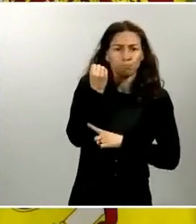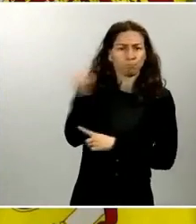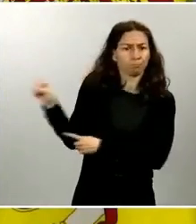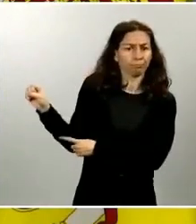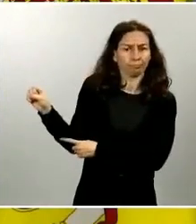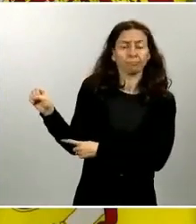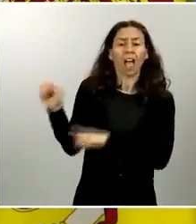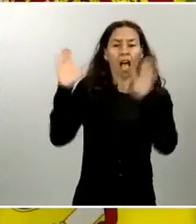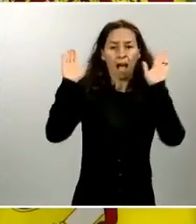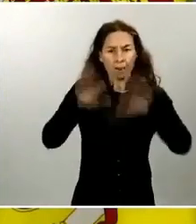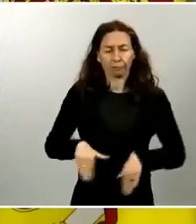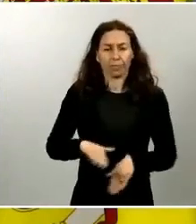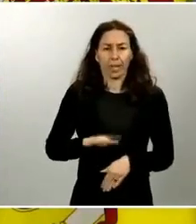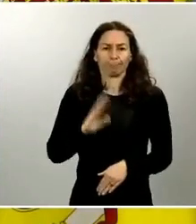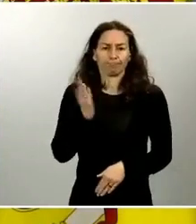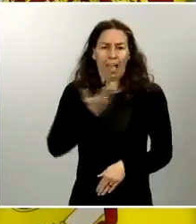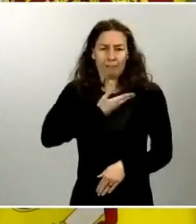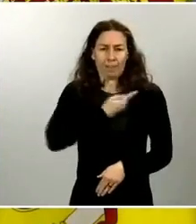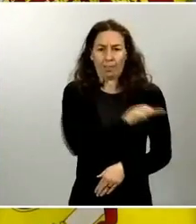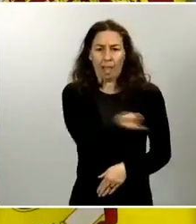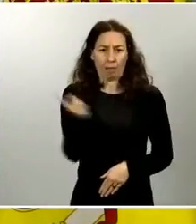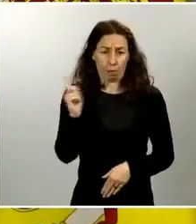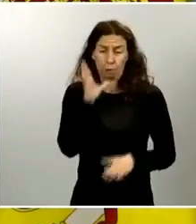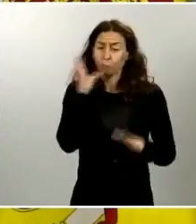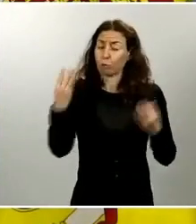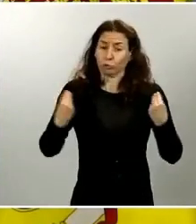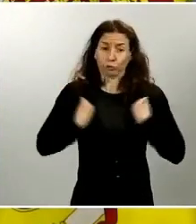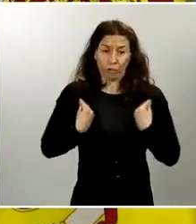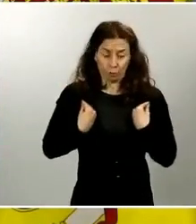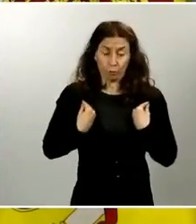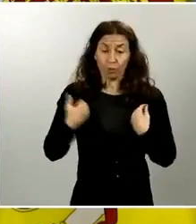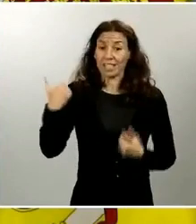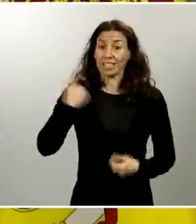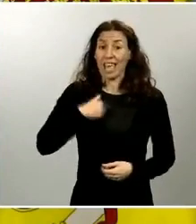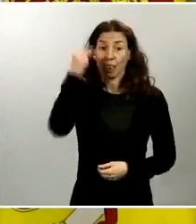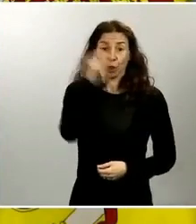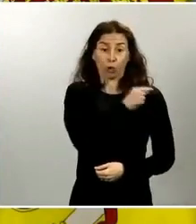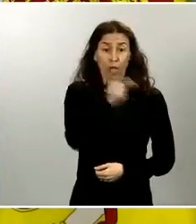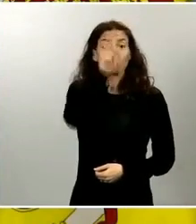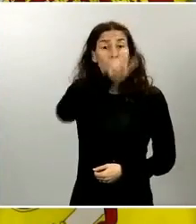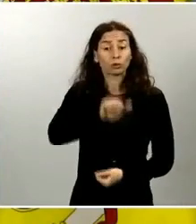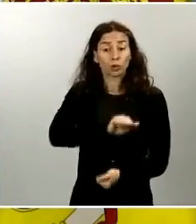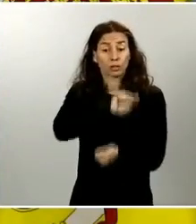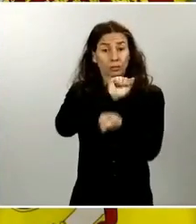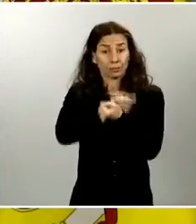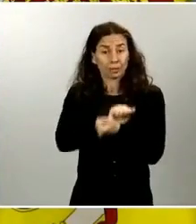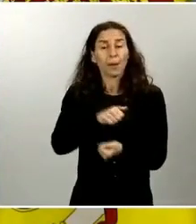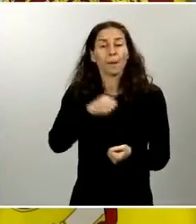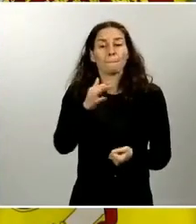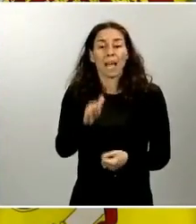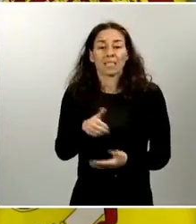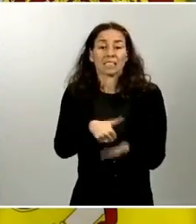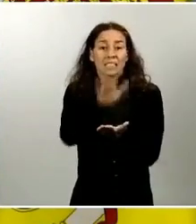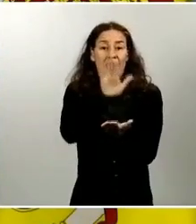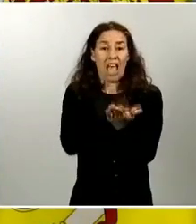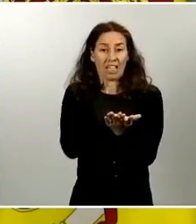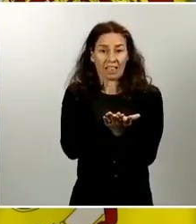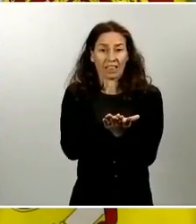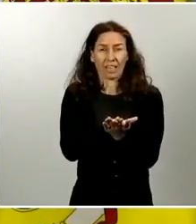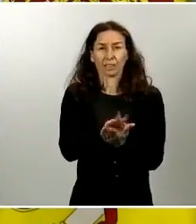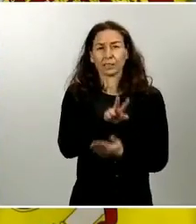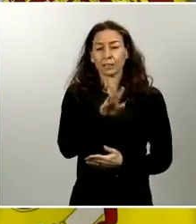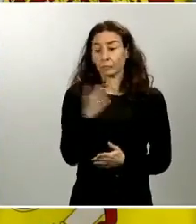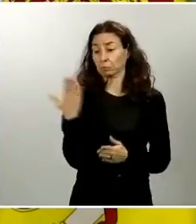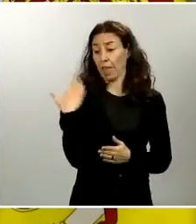todos. En cuanto al número de detenidos y actas redactadas en las últimas 24 horas el número de